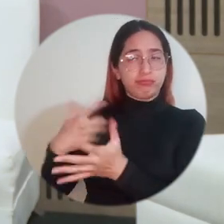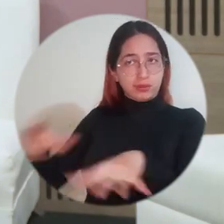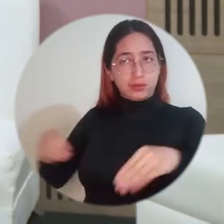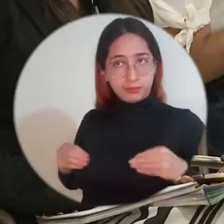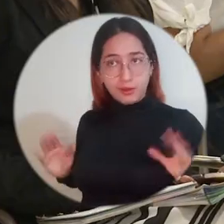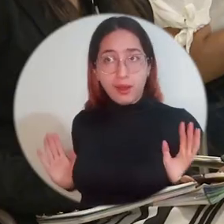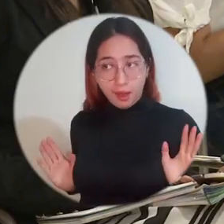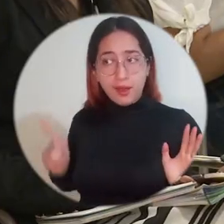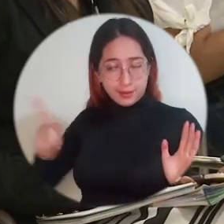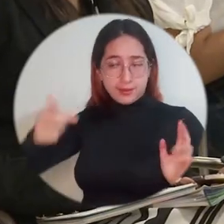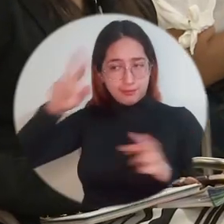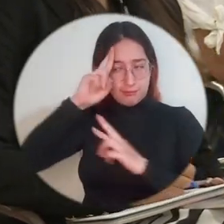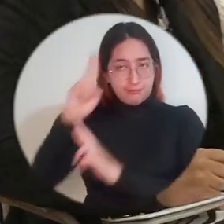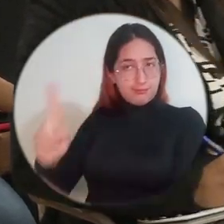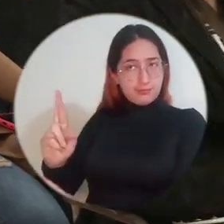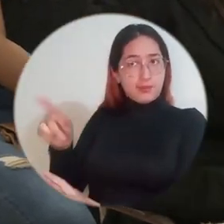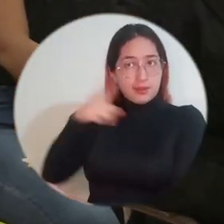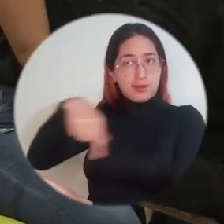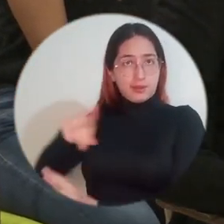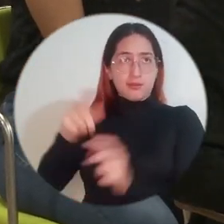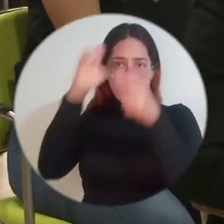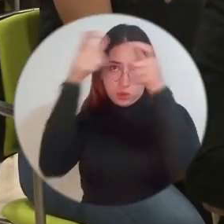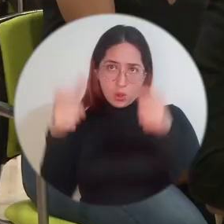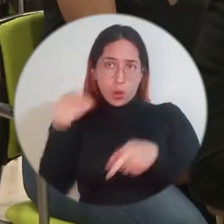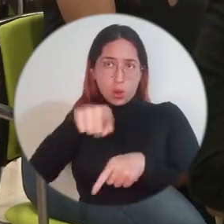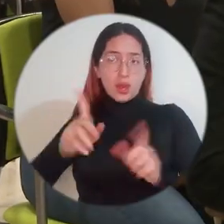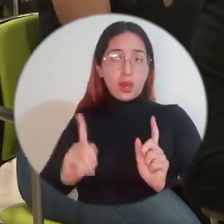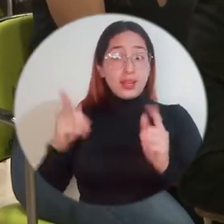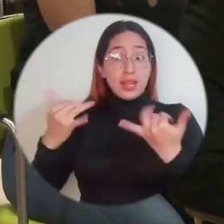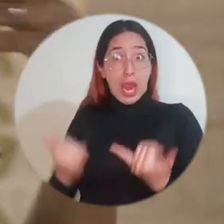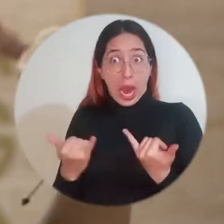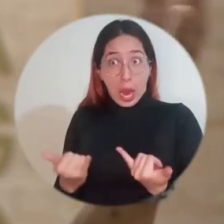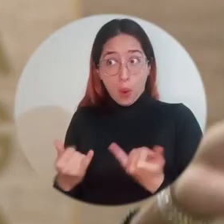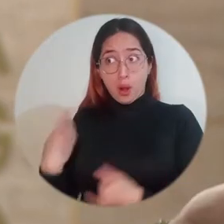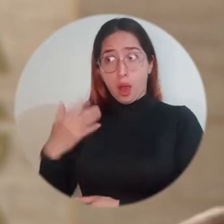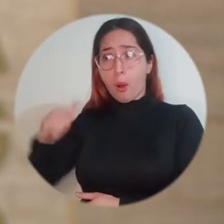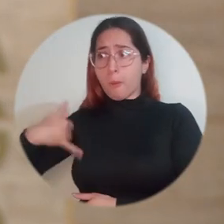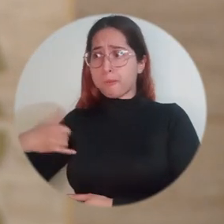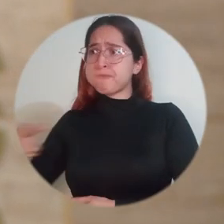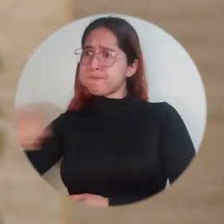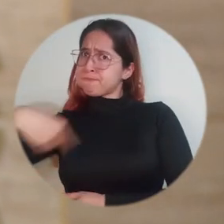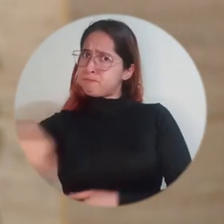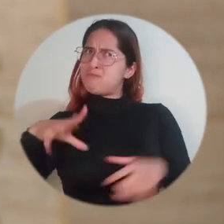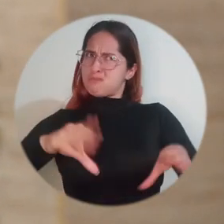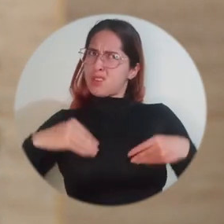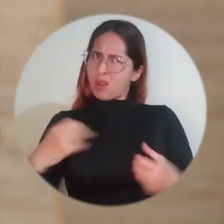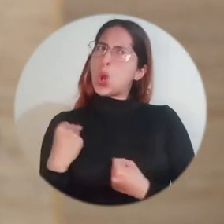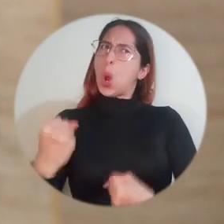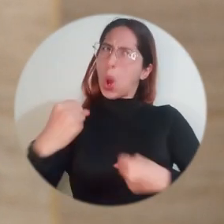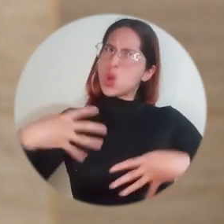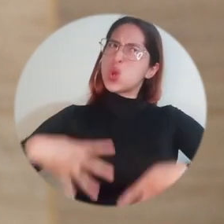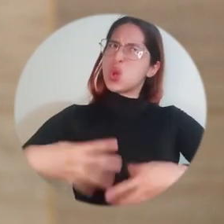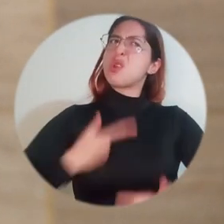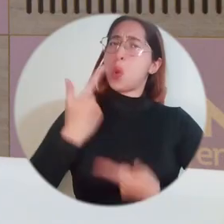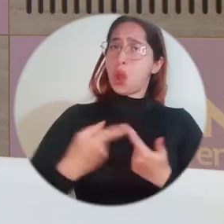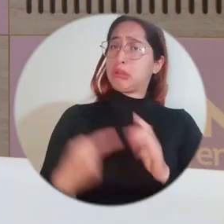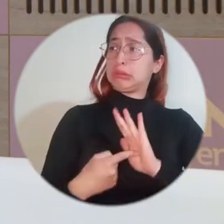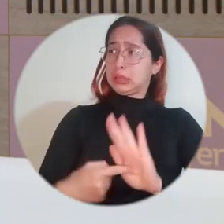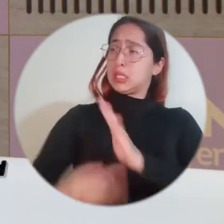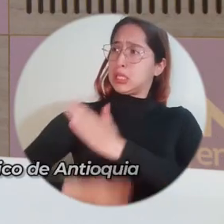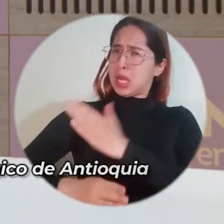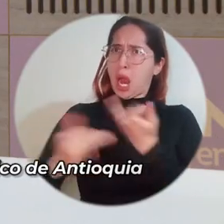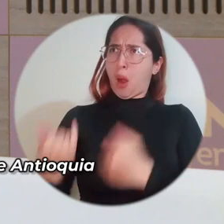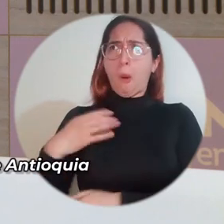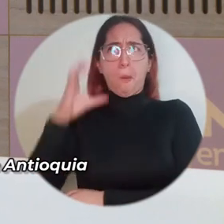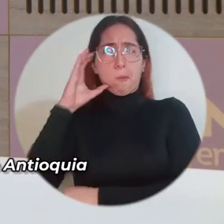los Estados y que además ha tomado un sentido muy importante en la juventud en Colombia. A